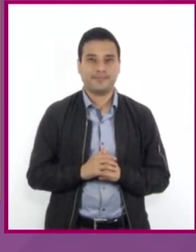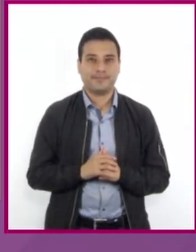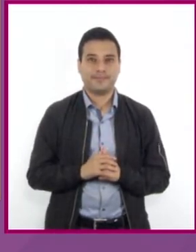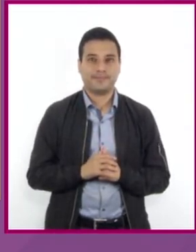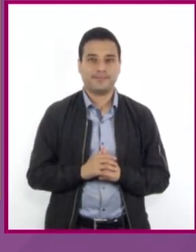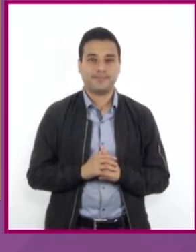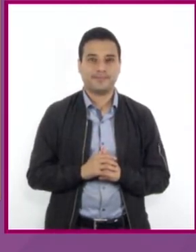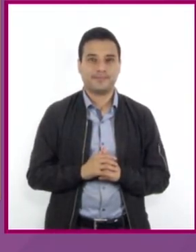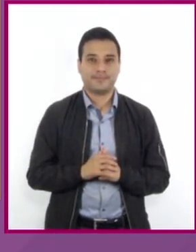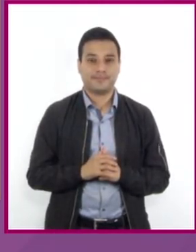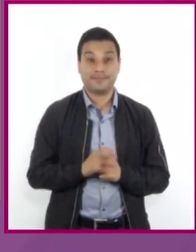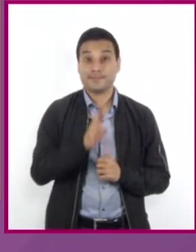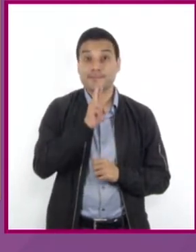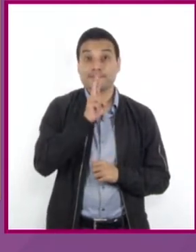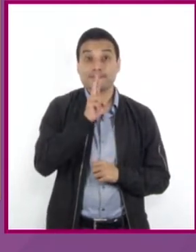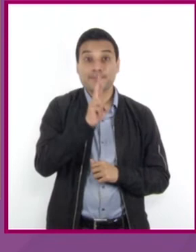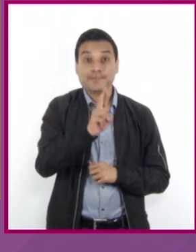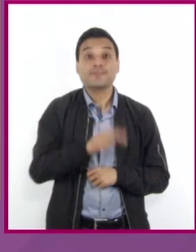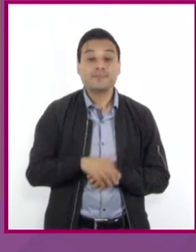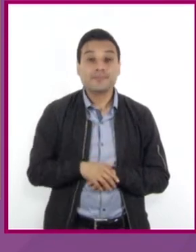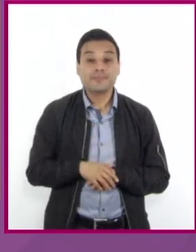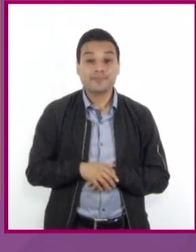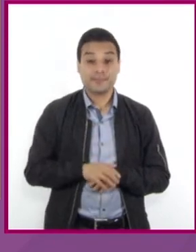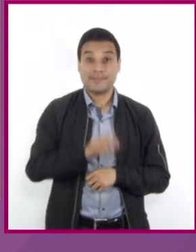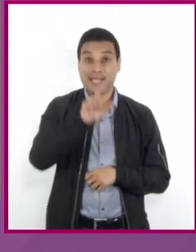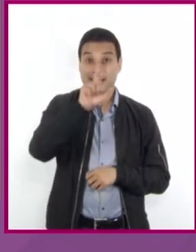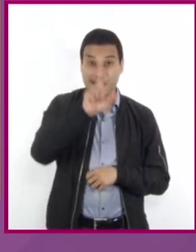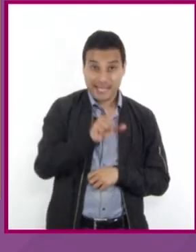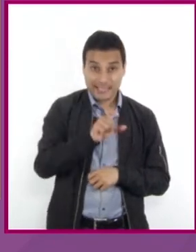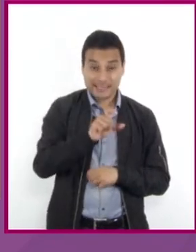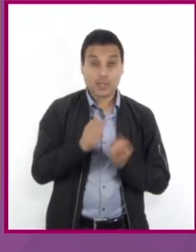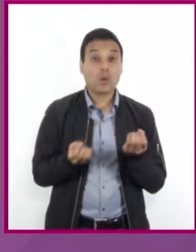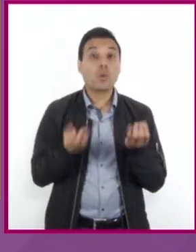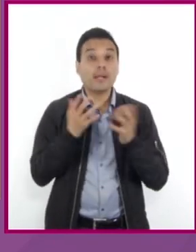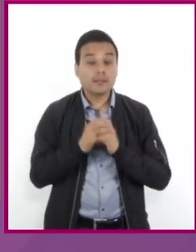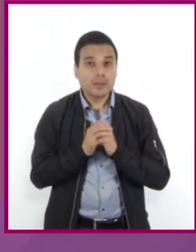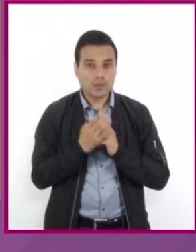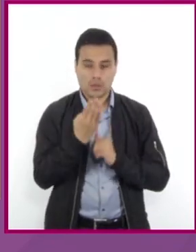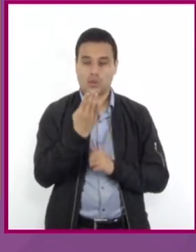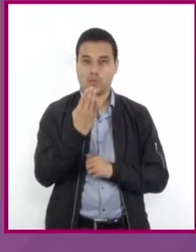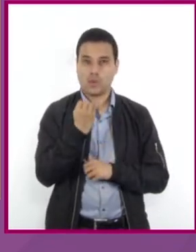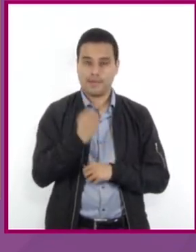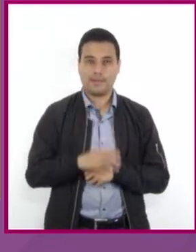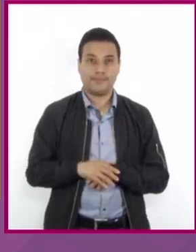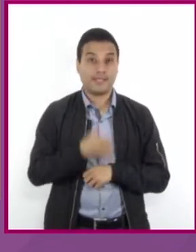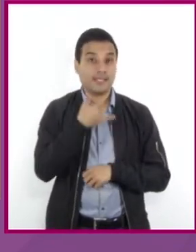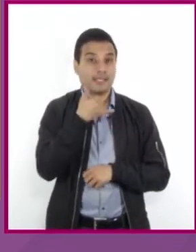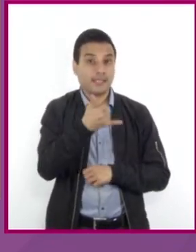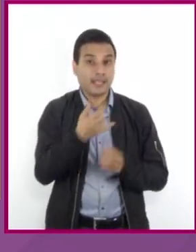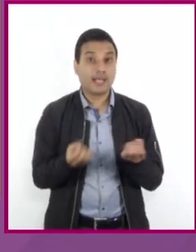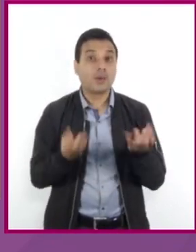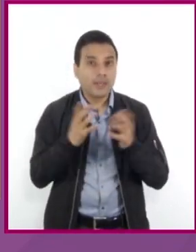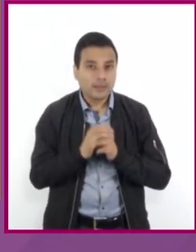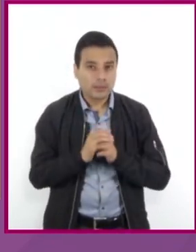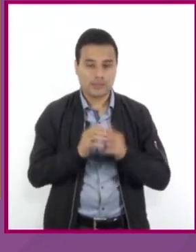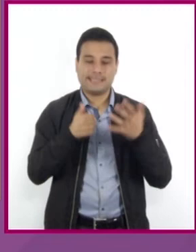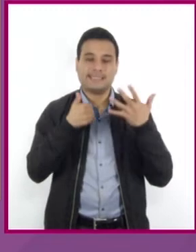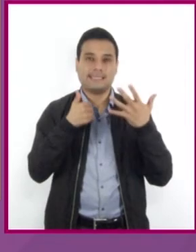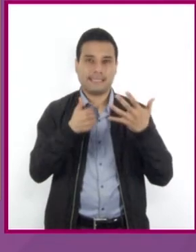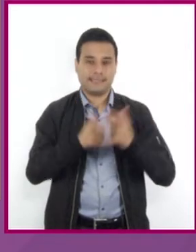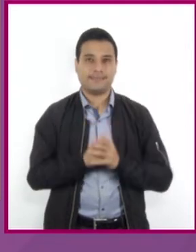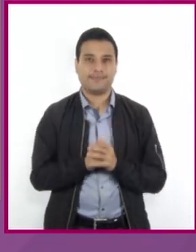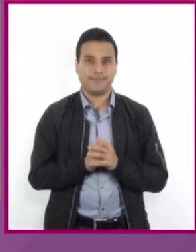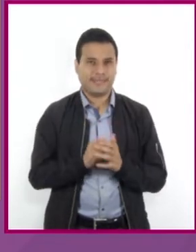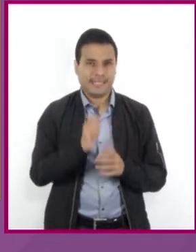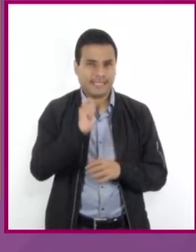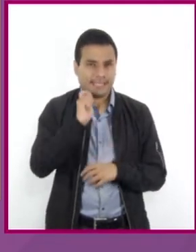La solución del sistema es X, que es igual a 9, y Y, que es igual a 6. Por lo